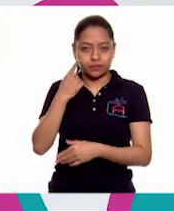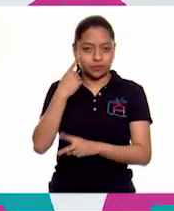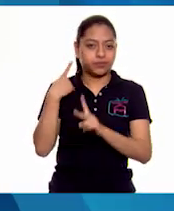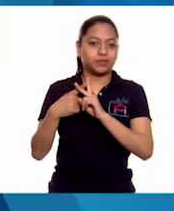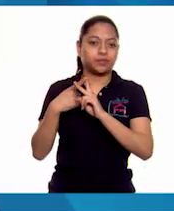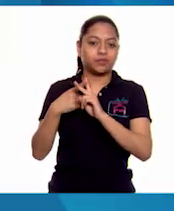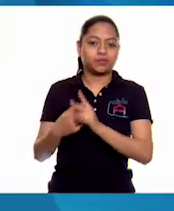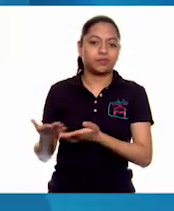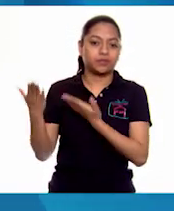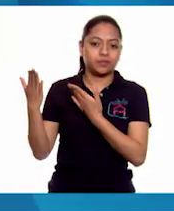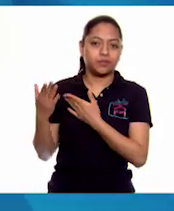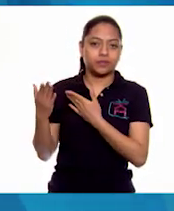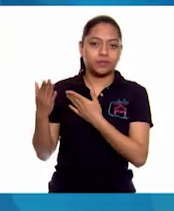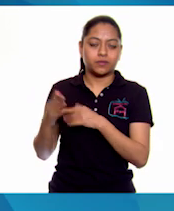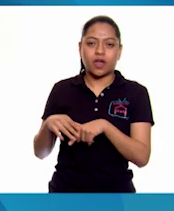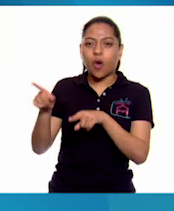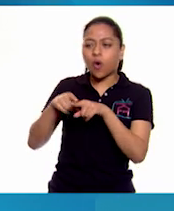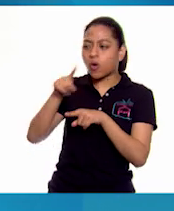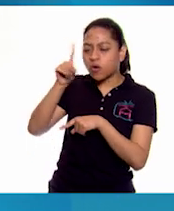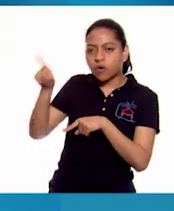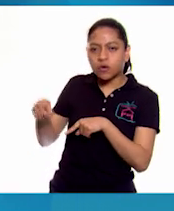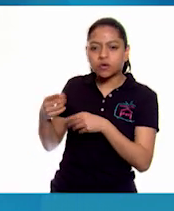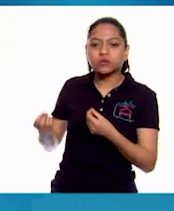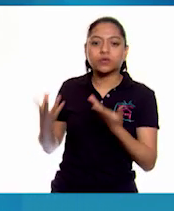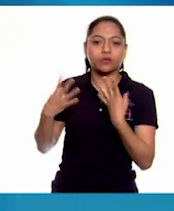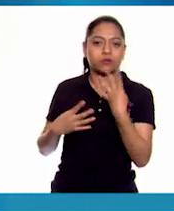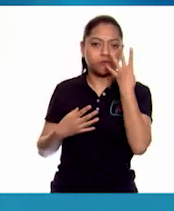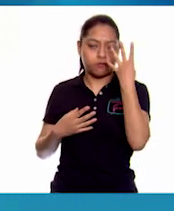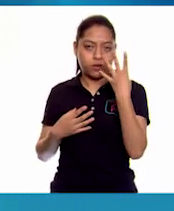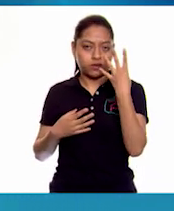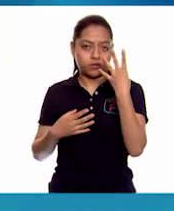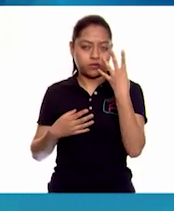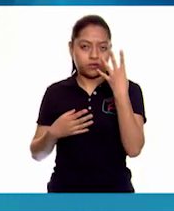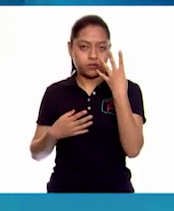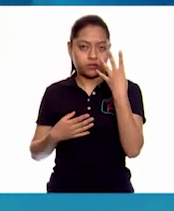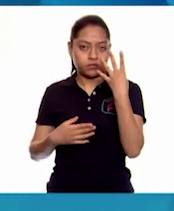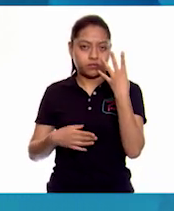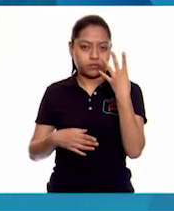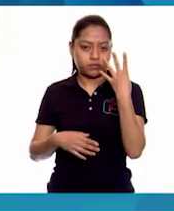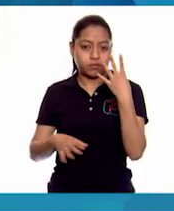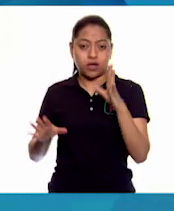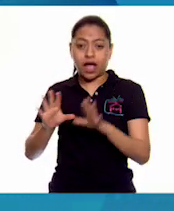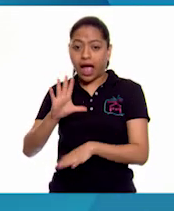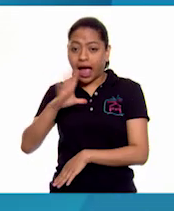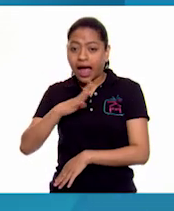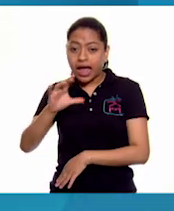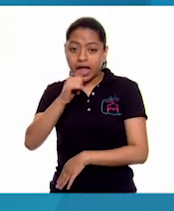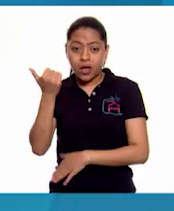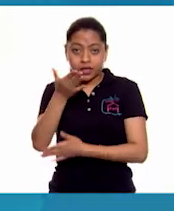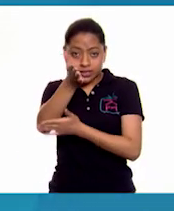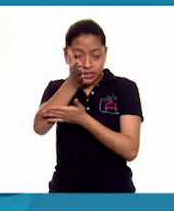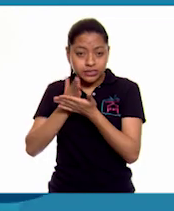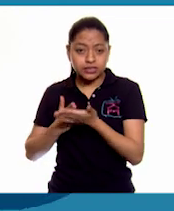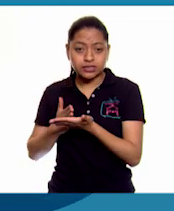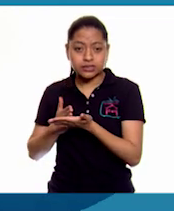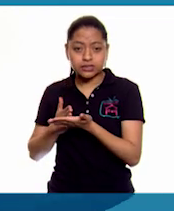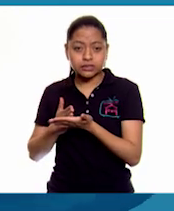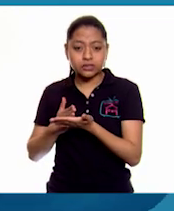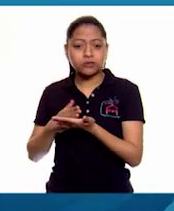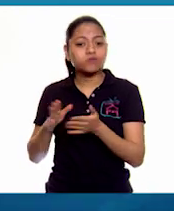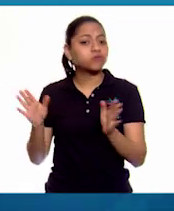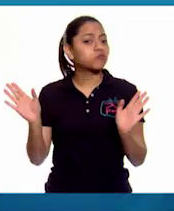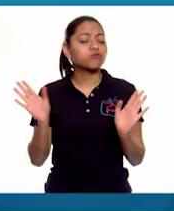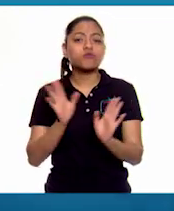tres. Tres. Tres. Cuatro. Cuatro. Cuatro. ¿Ya no ven ningún otro medio? No.